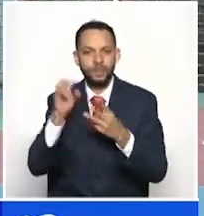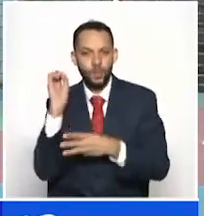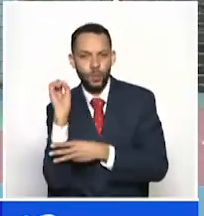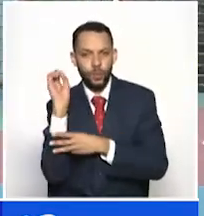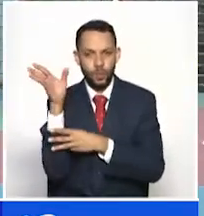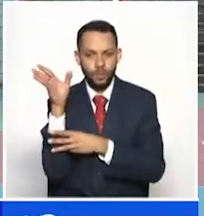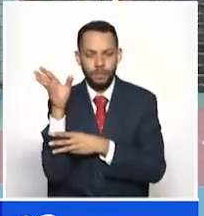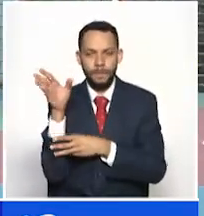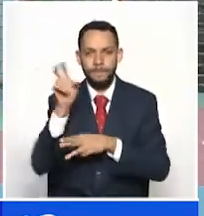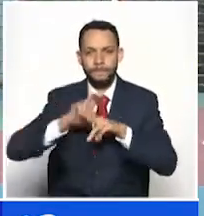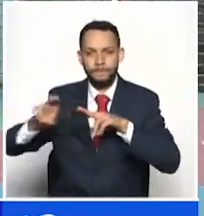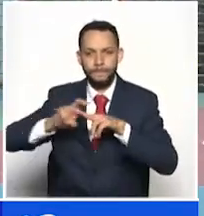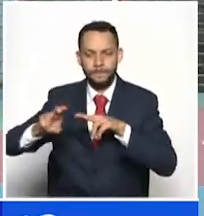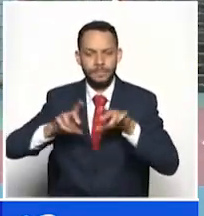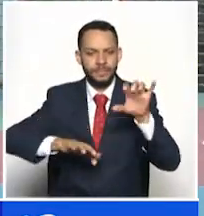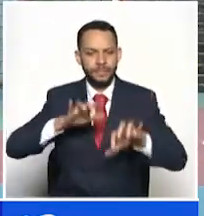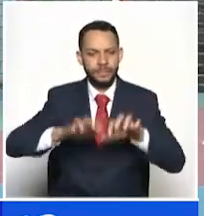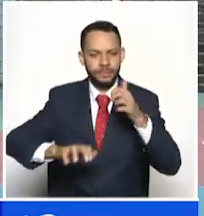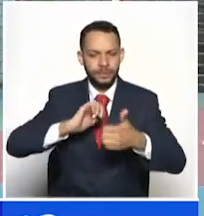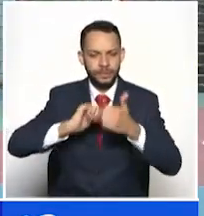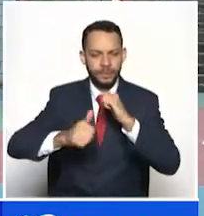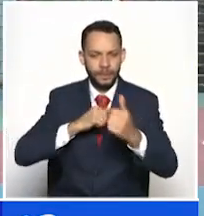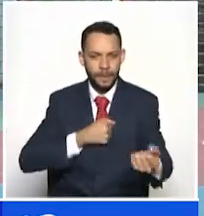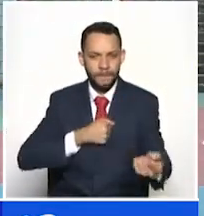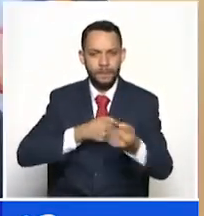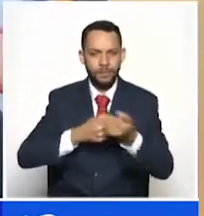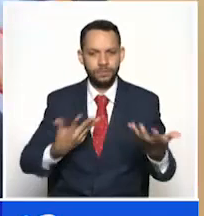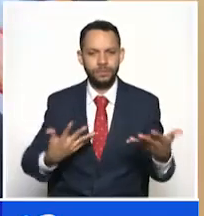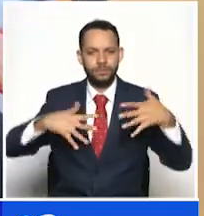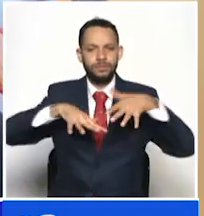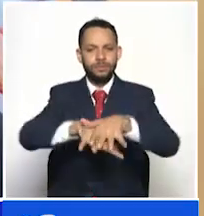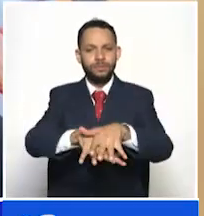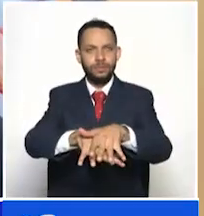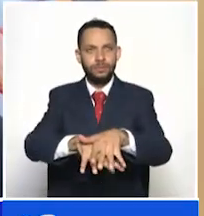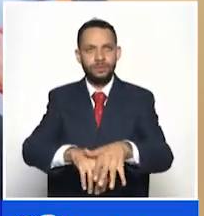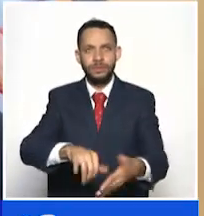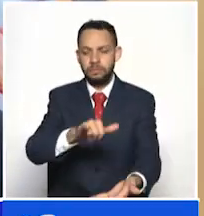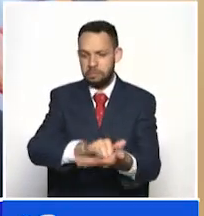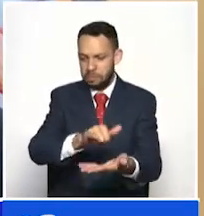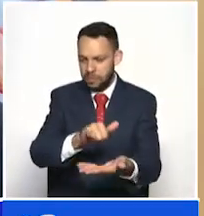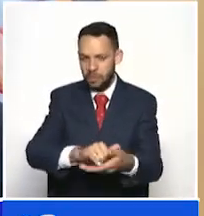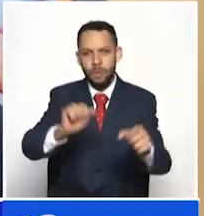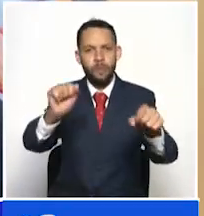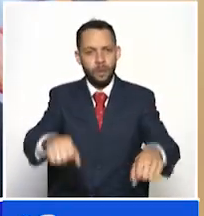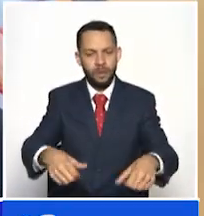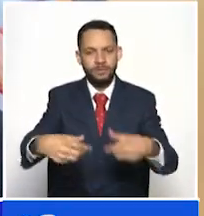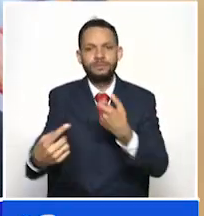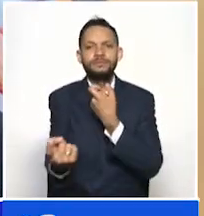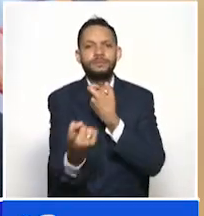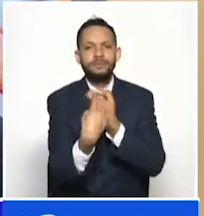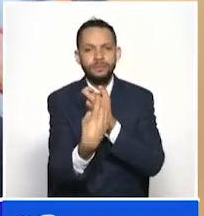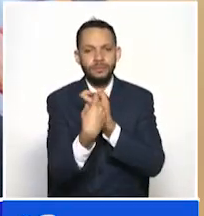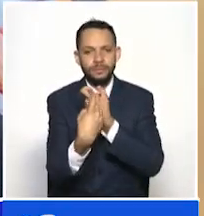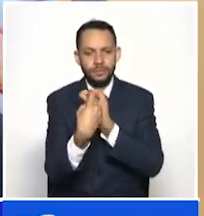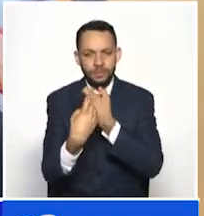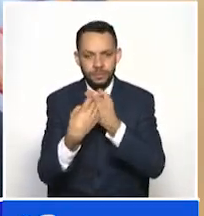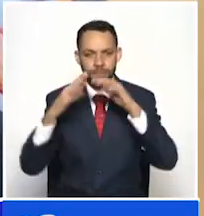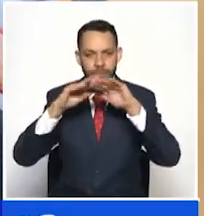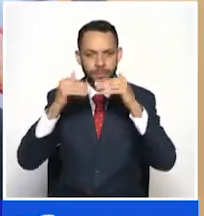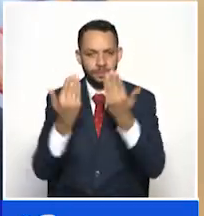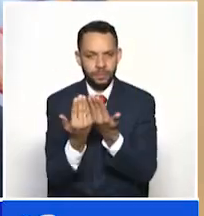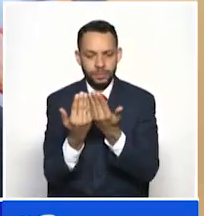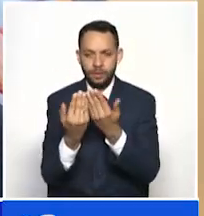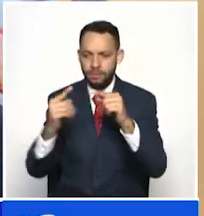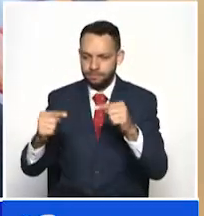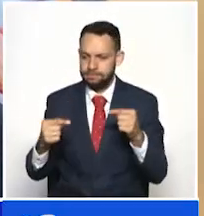contarán con el apoyo de la Secretaría del Deporte Local. Ya están abiertas las inscripciones para los Juegos Intercolegiados